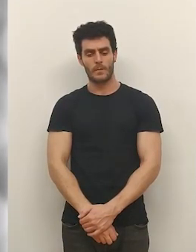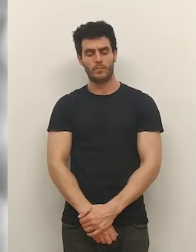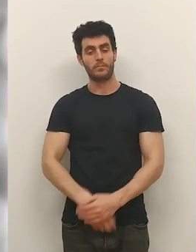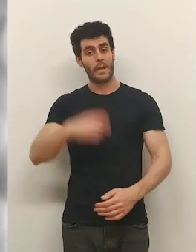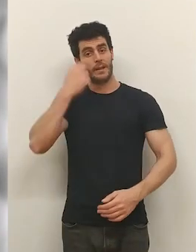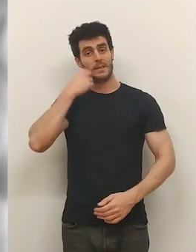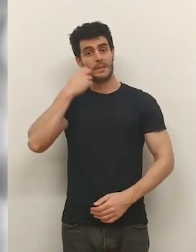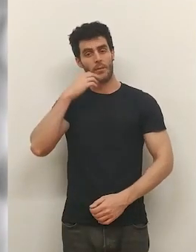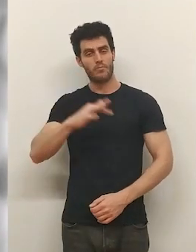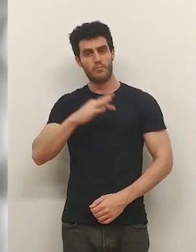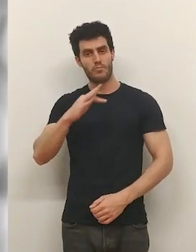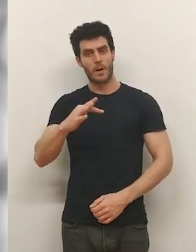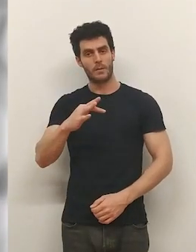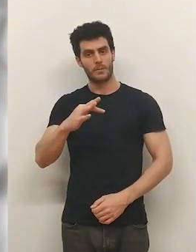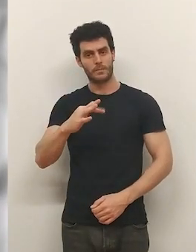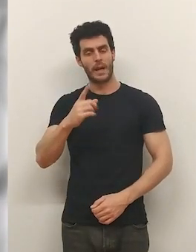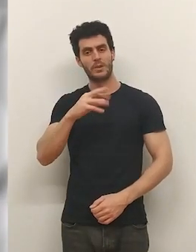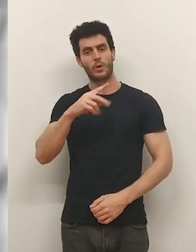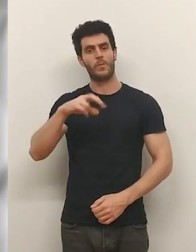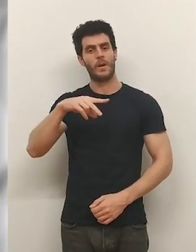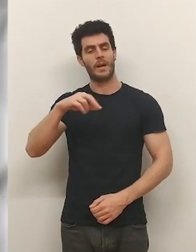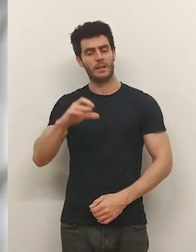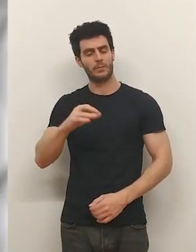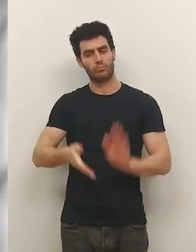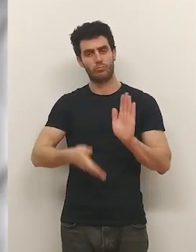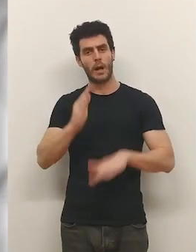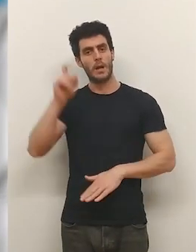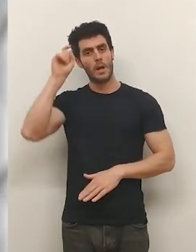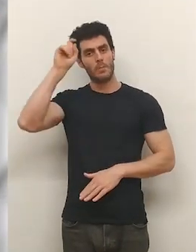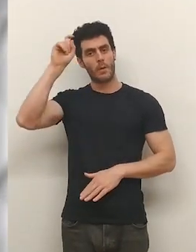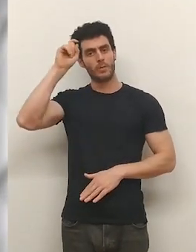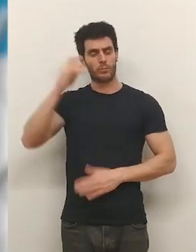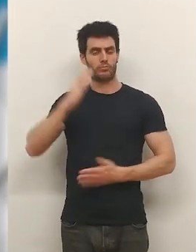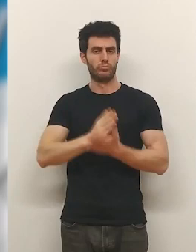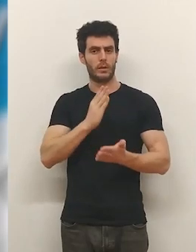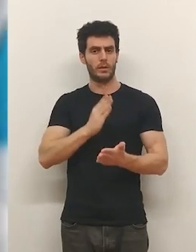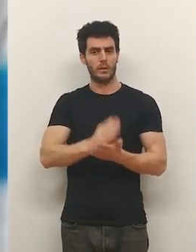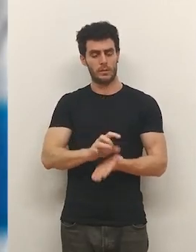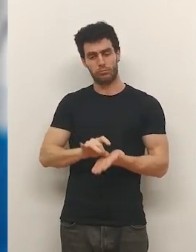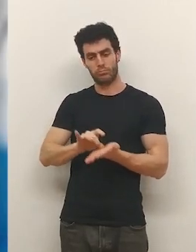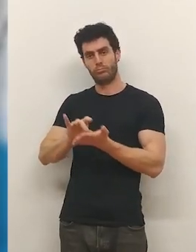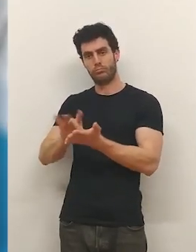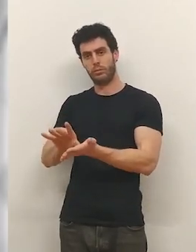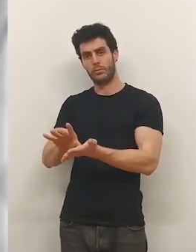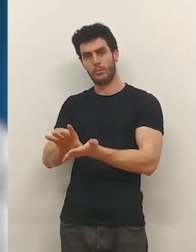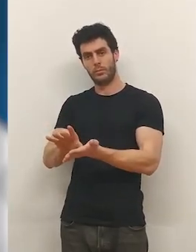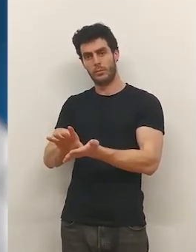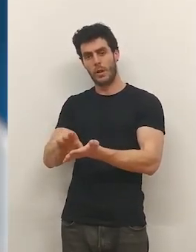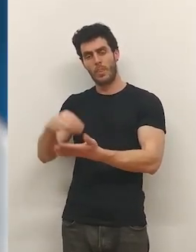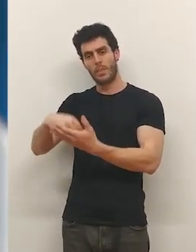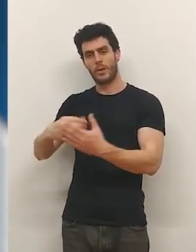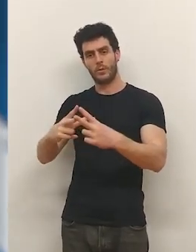Y el sábado será el turno de Que salga Aristófanes. Un profesor de clásicas ha sido destituido de su cargo en una